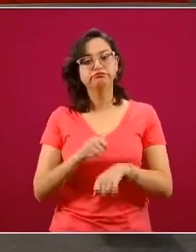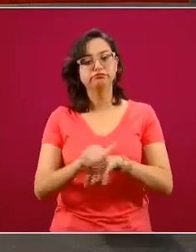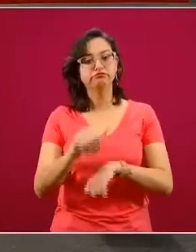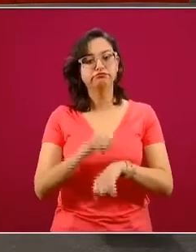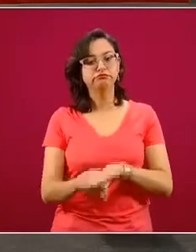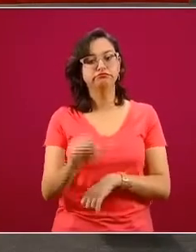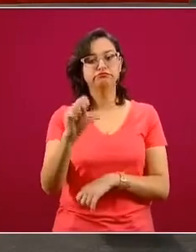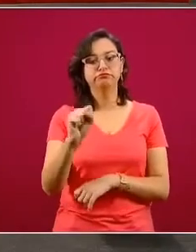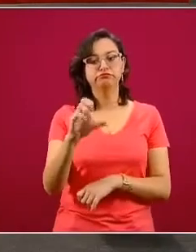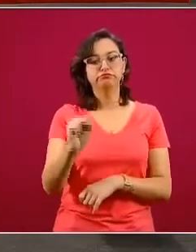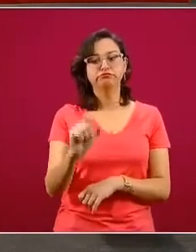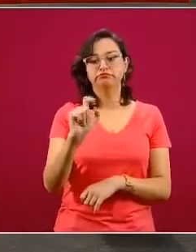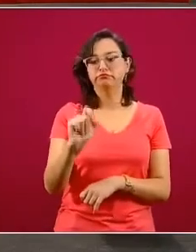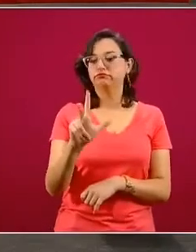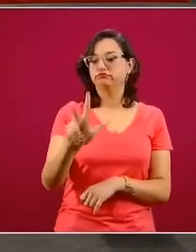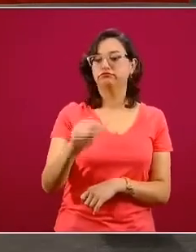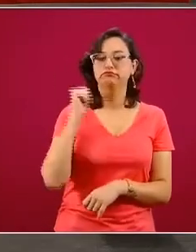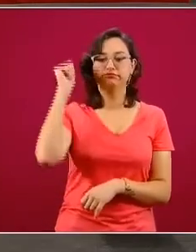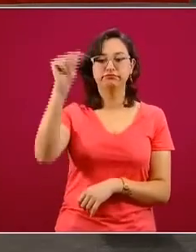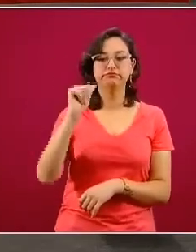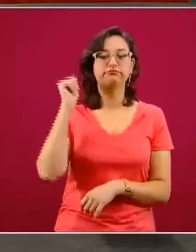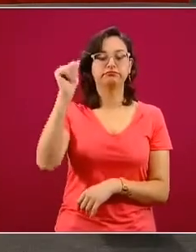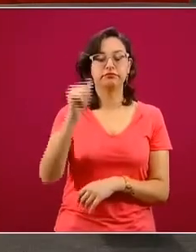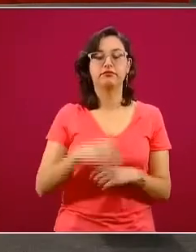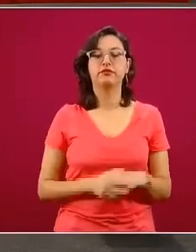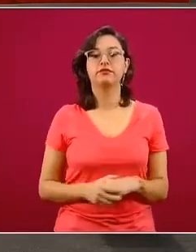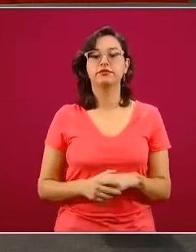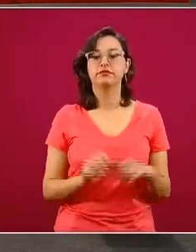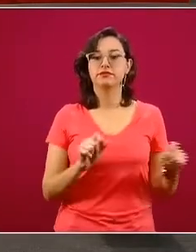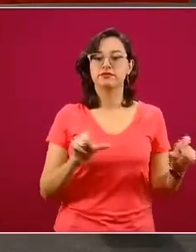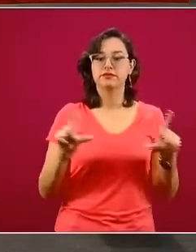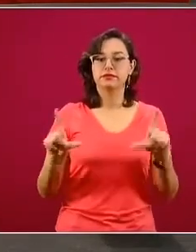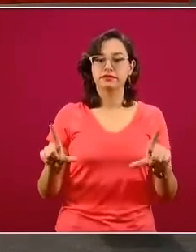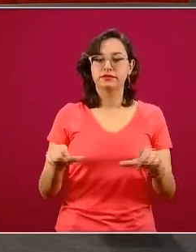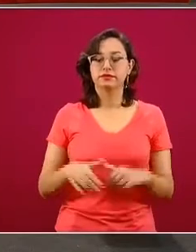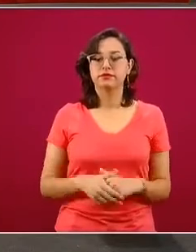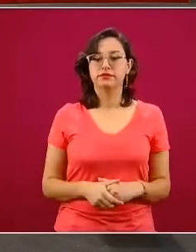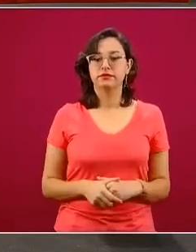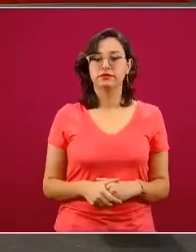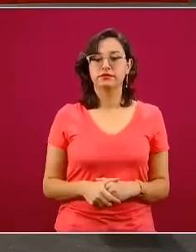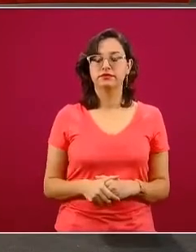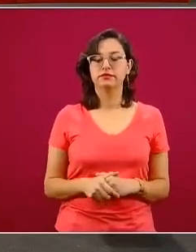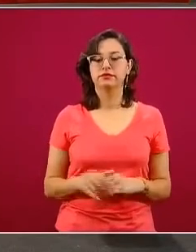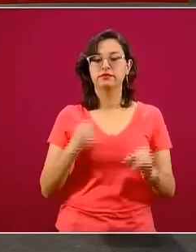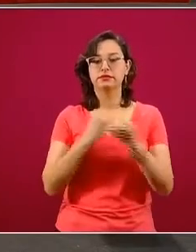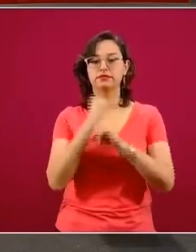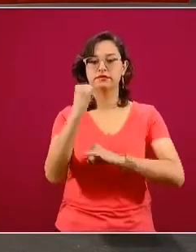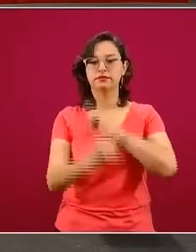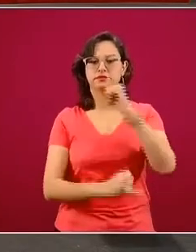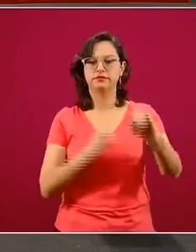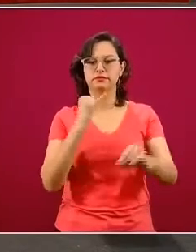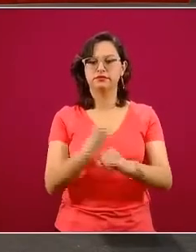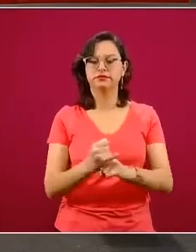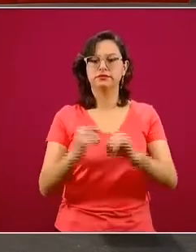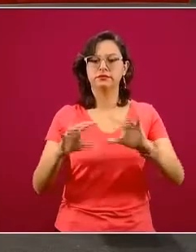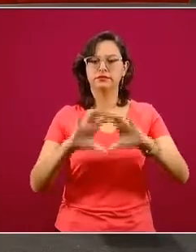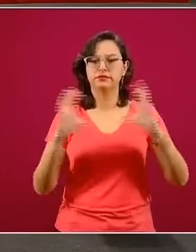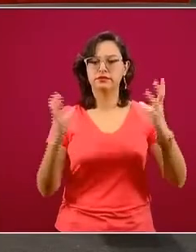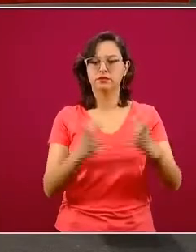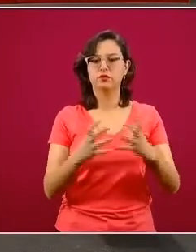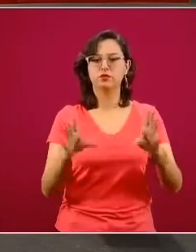del 28 de abril. En la siguiente diapositiva, por favor, vamos a ver el panorama internacional de la pandemia.